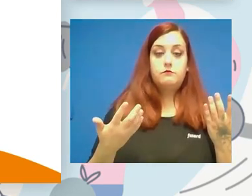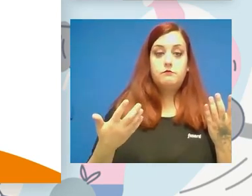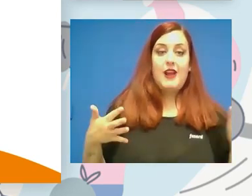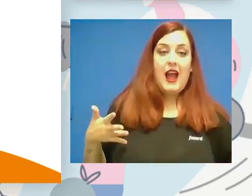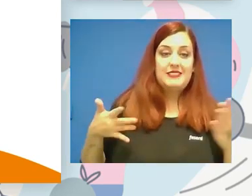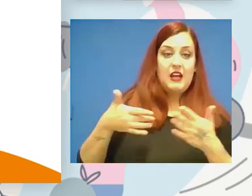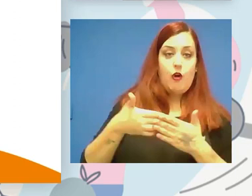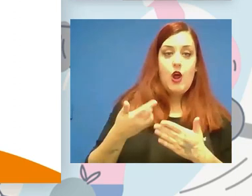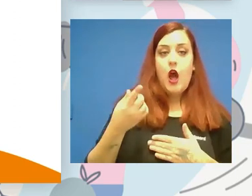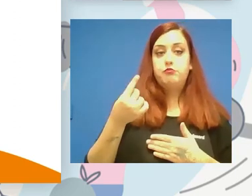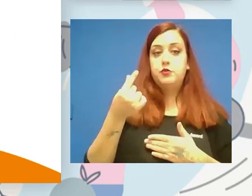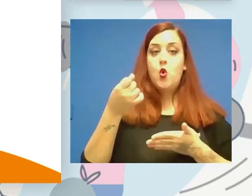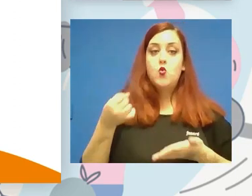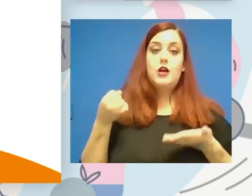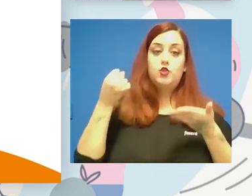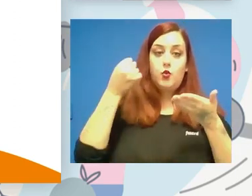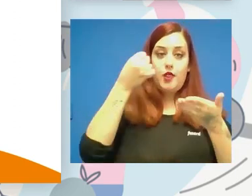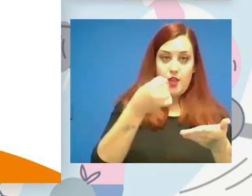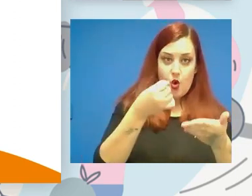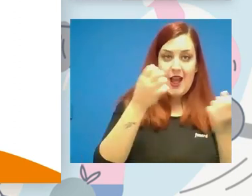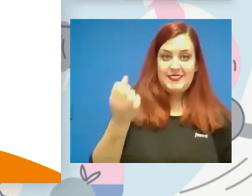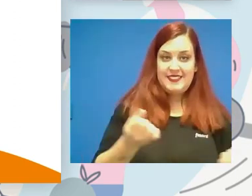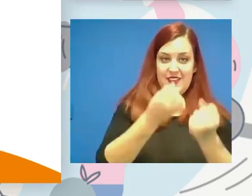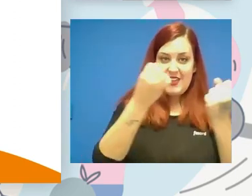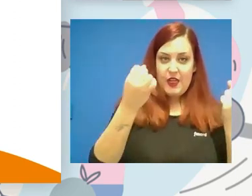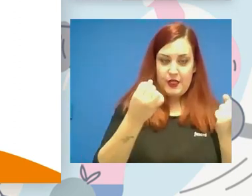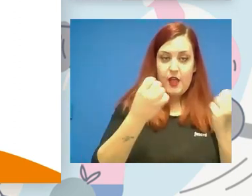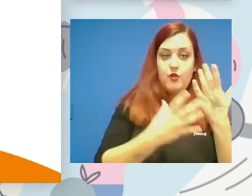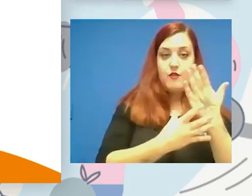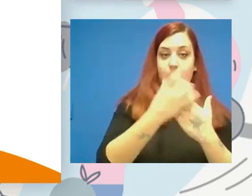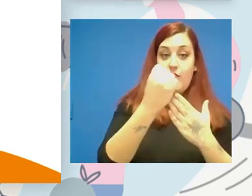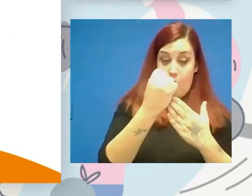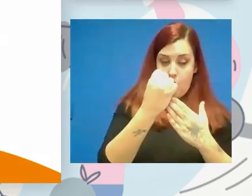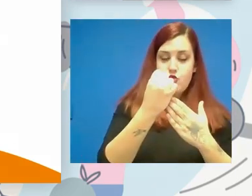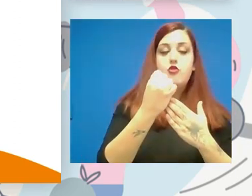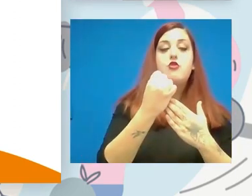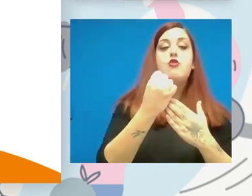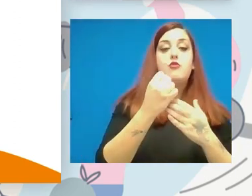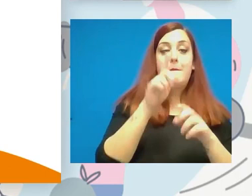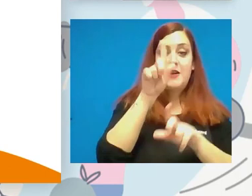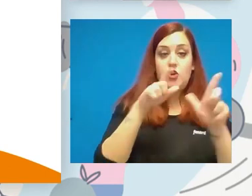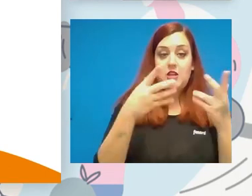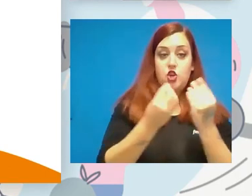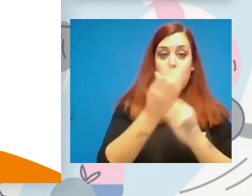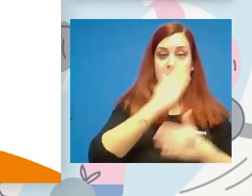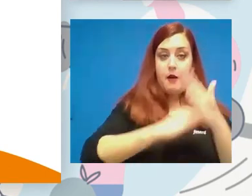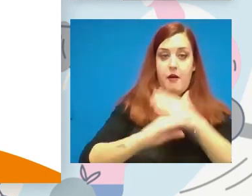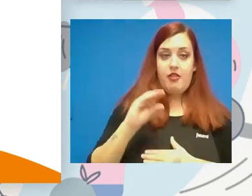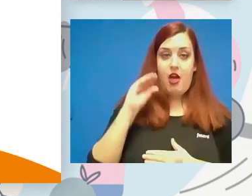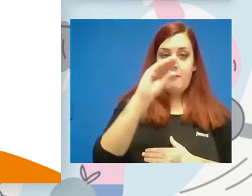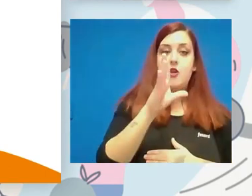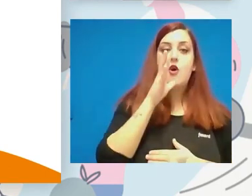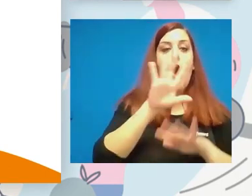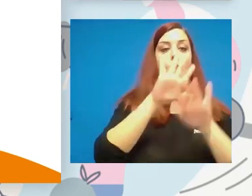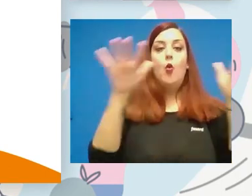para ampliar la actividad de una federación en deporte de personas con discapacidad, pero iba a un montante global que